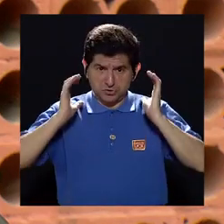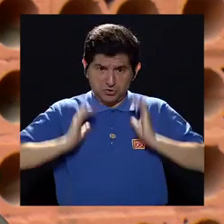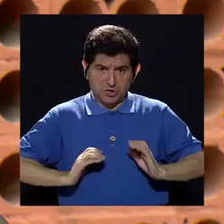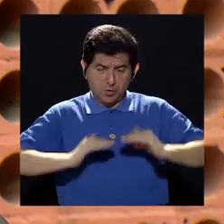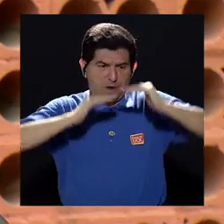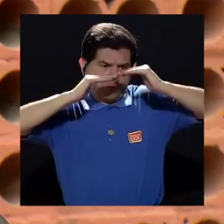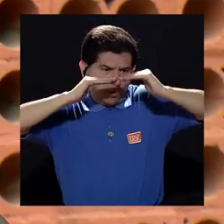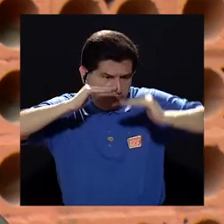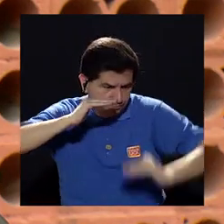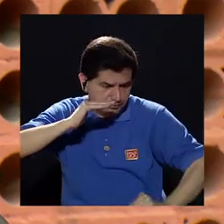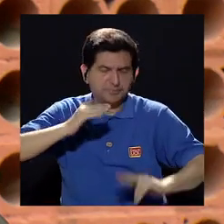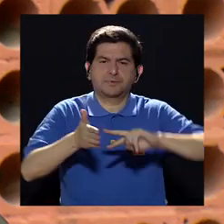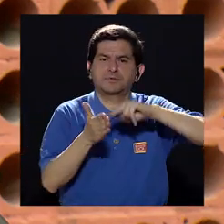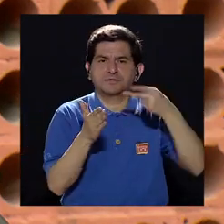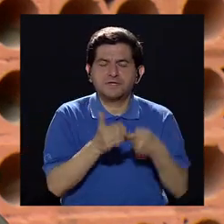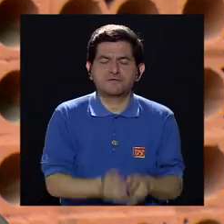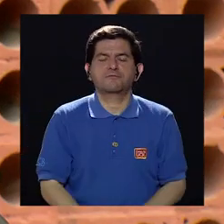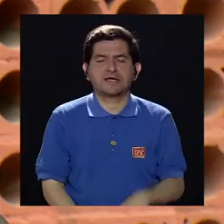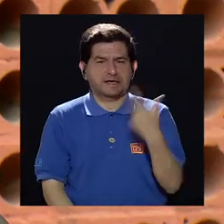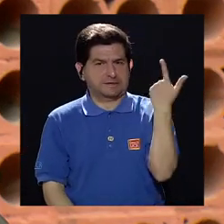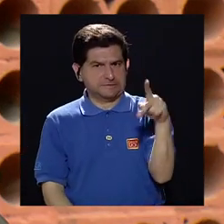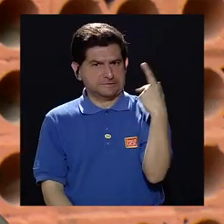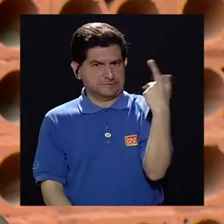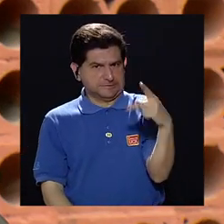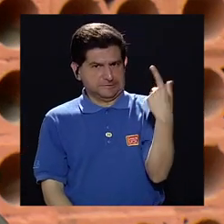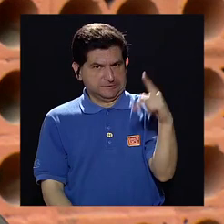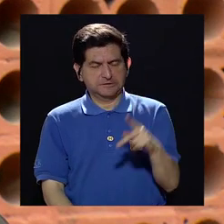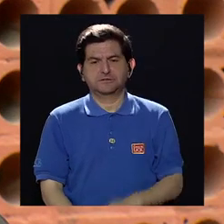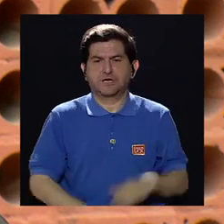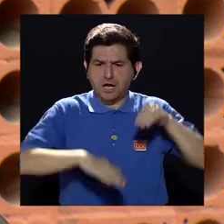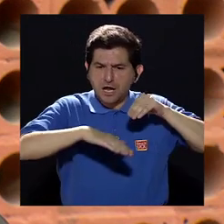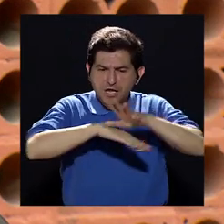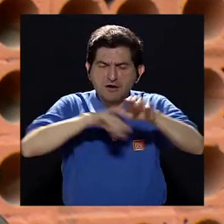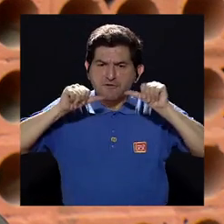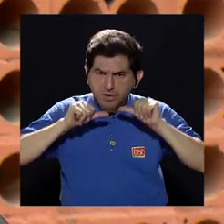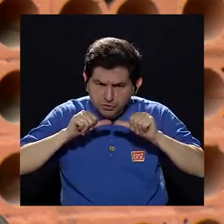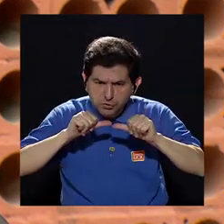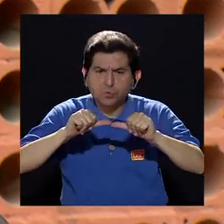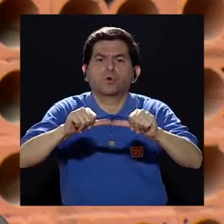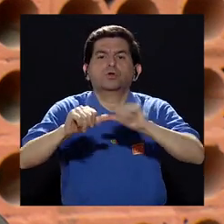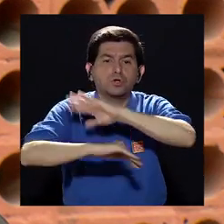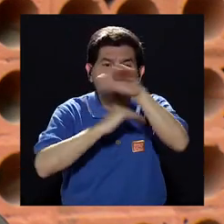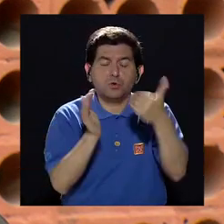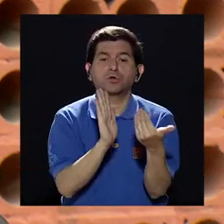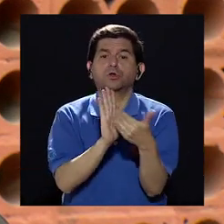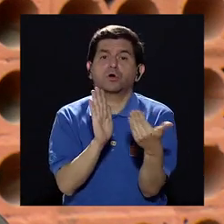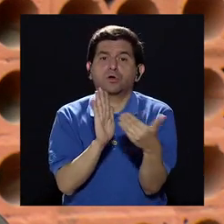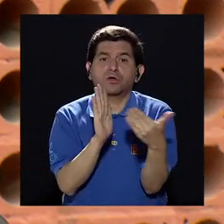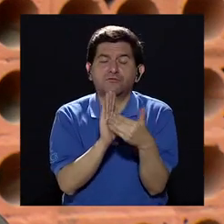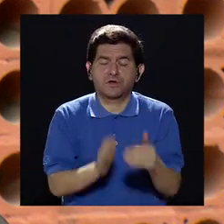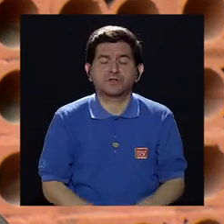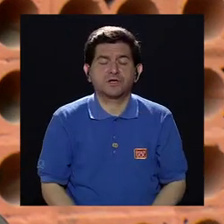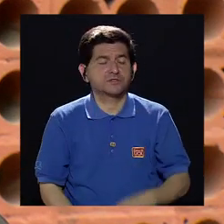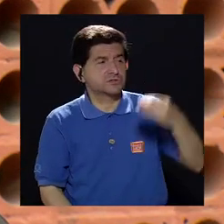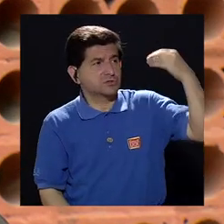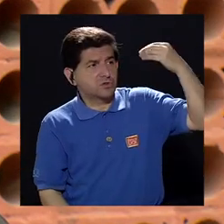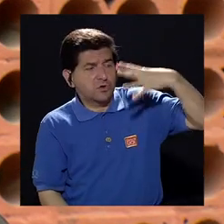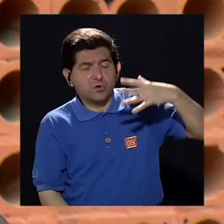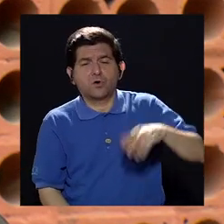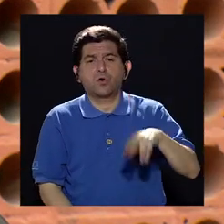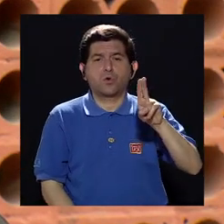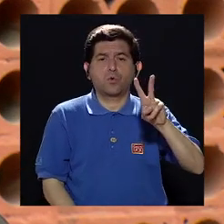sí nos estamos exponiendo a un alto riesgo. Además, como un efecto crónico, viene todo el daño que los rayos